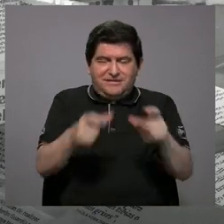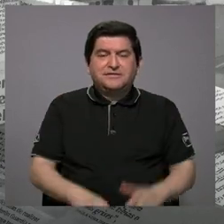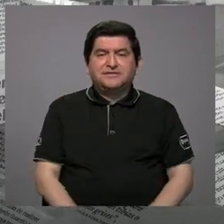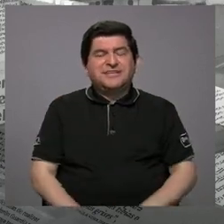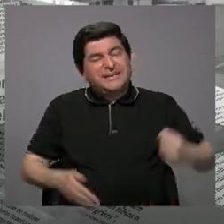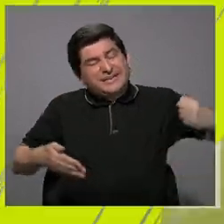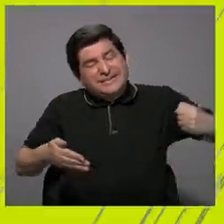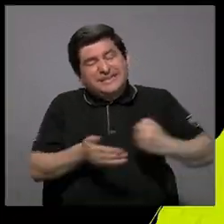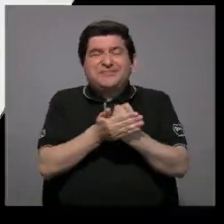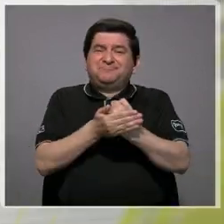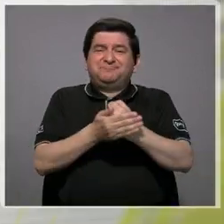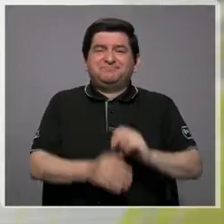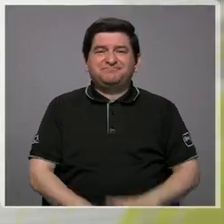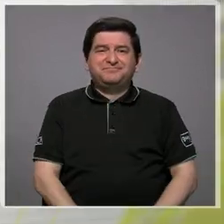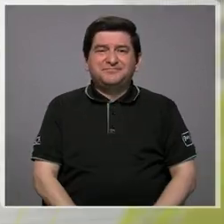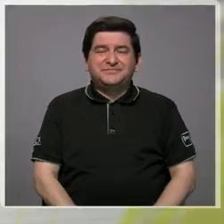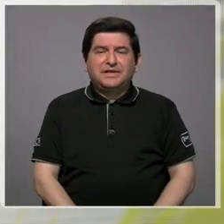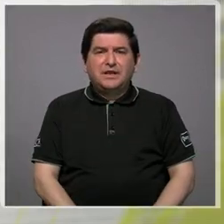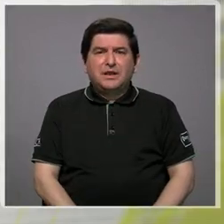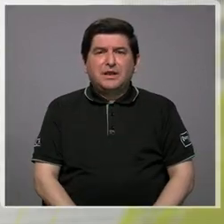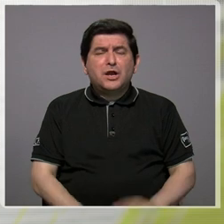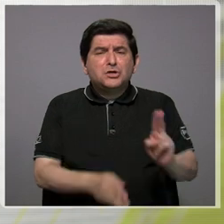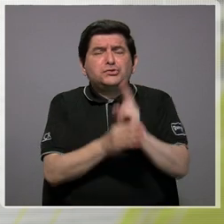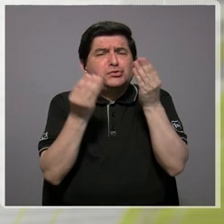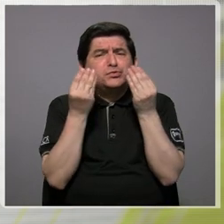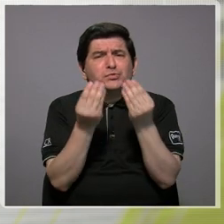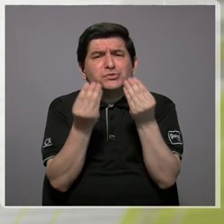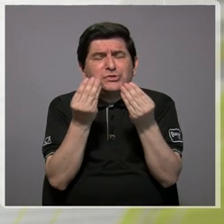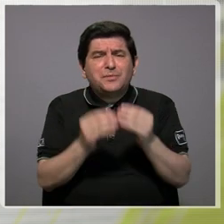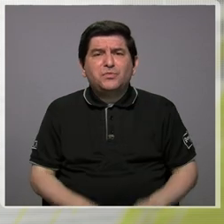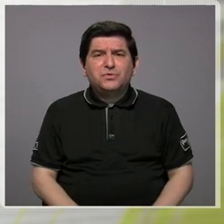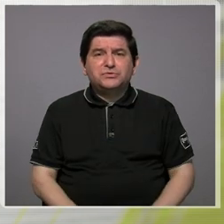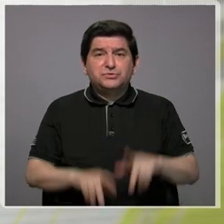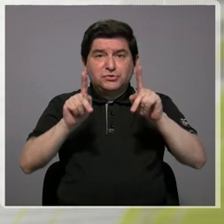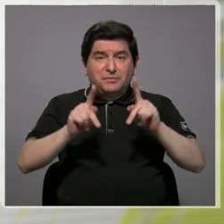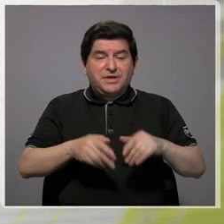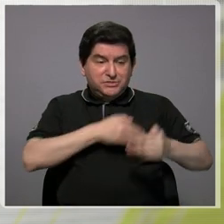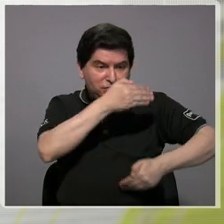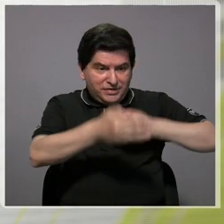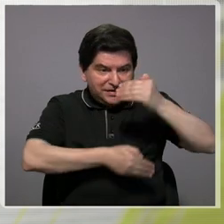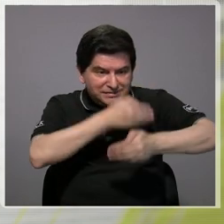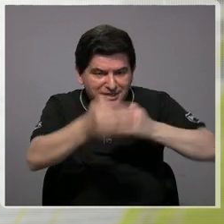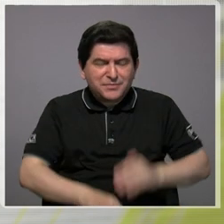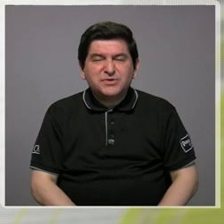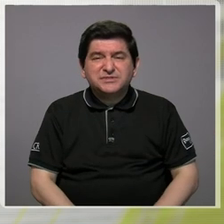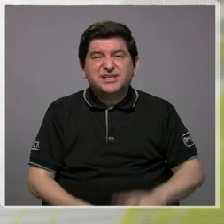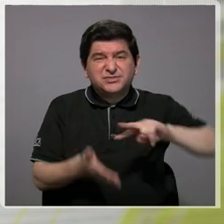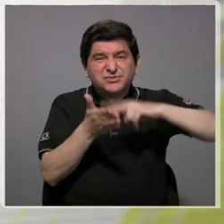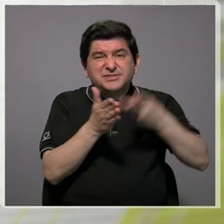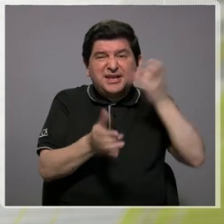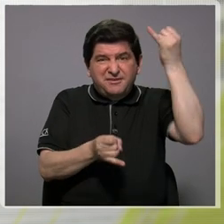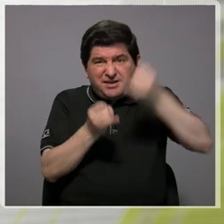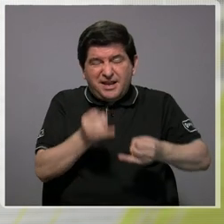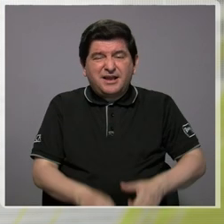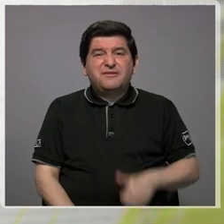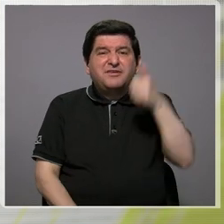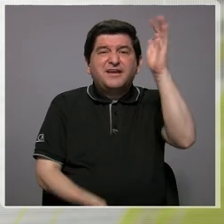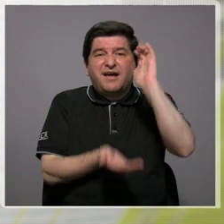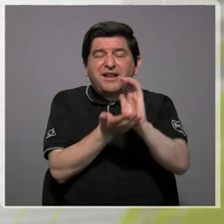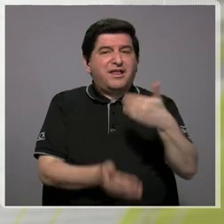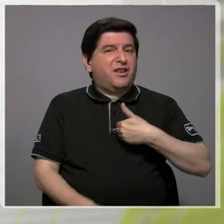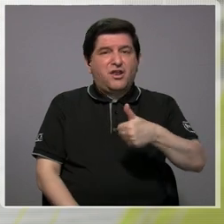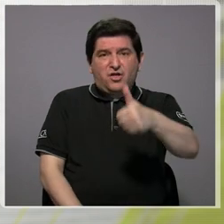dicen, lamentablemente, si viene el alto consumismo de los que están en el camino del agua hacen que no llegue agua a la juelita, sencillamente.